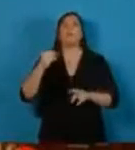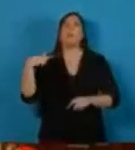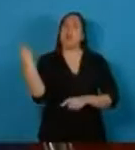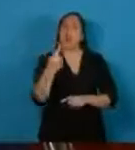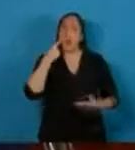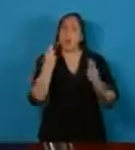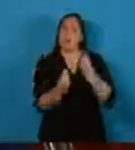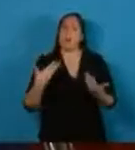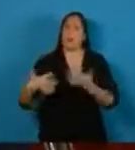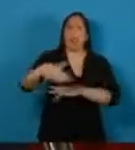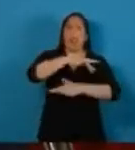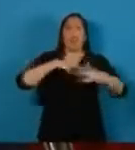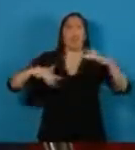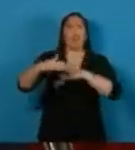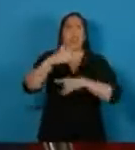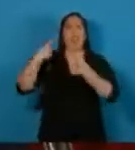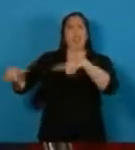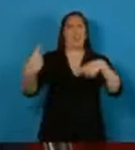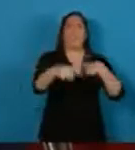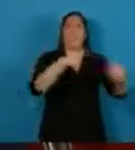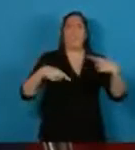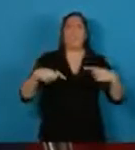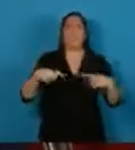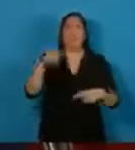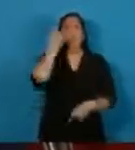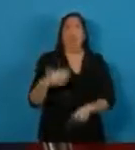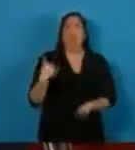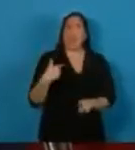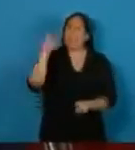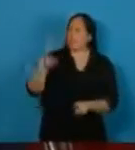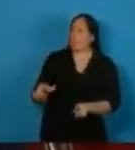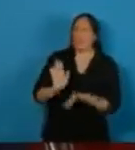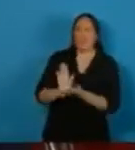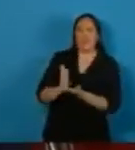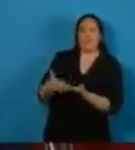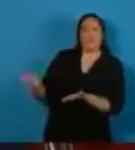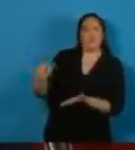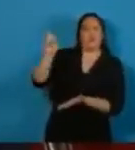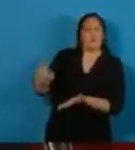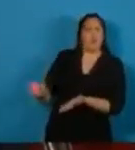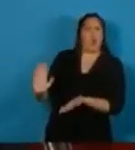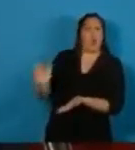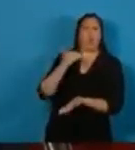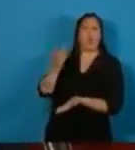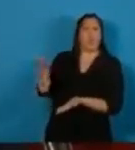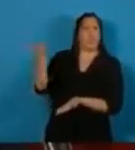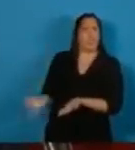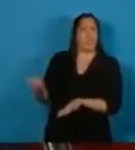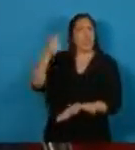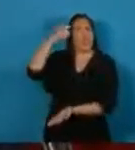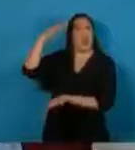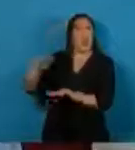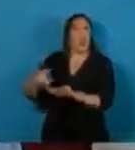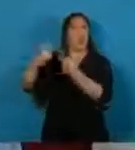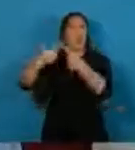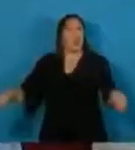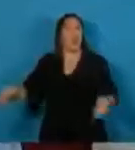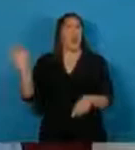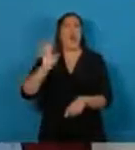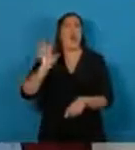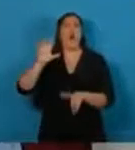y que reconozcamos que nadie sobra en nuestra nación, ni en su opinión, ni en sus ideas, ni en sus manifestaciones.